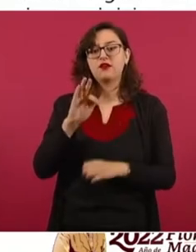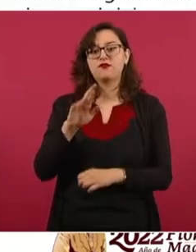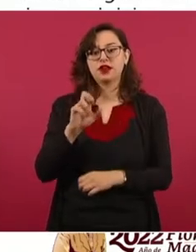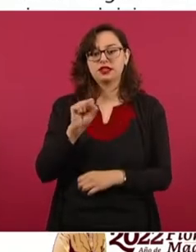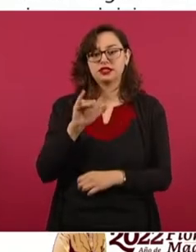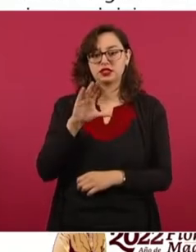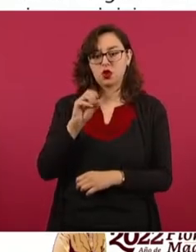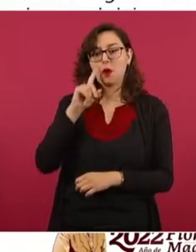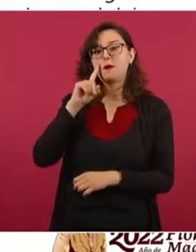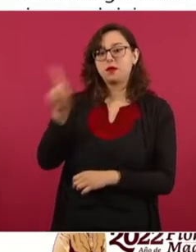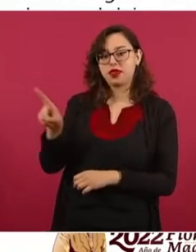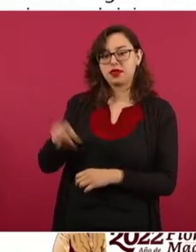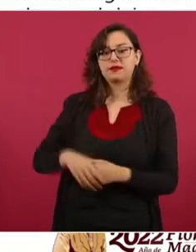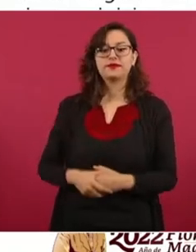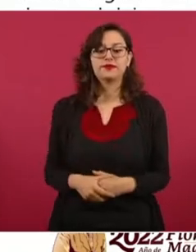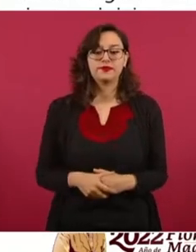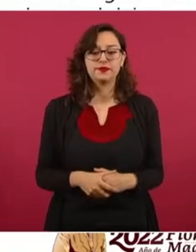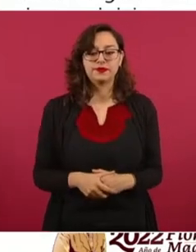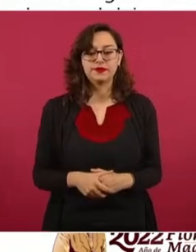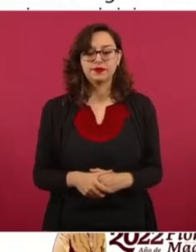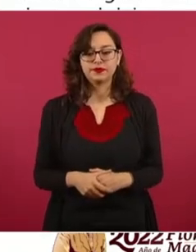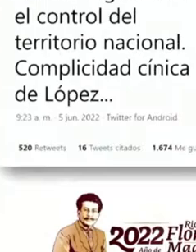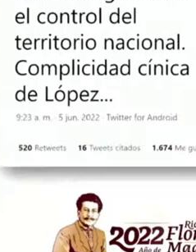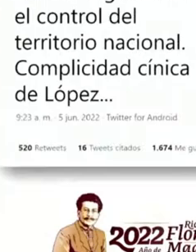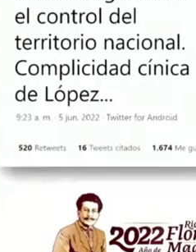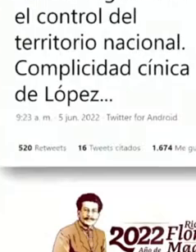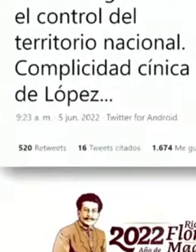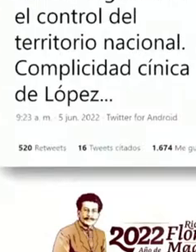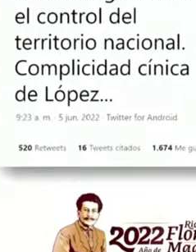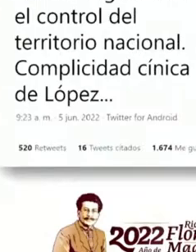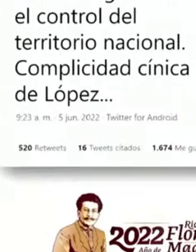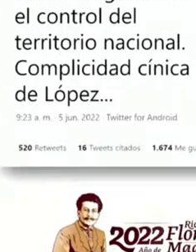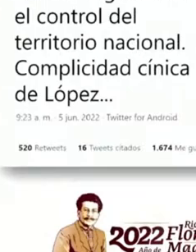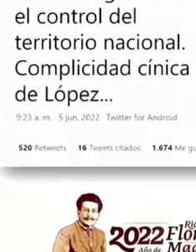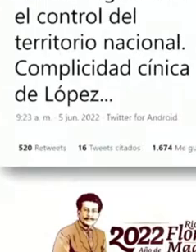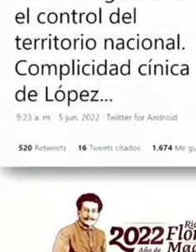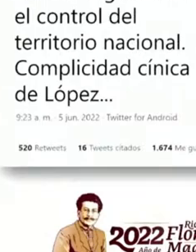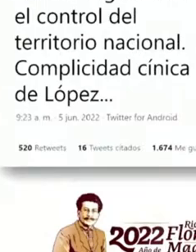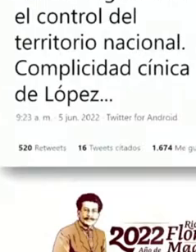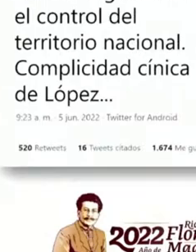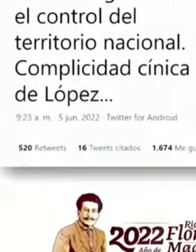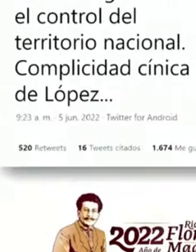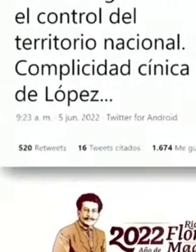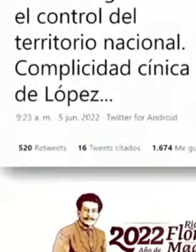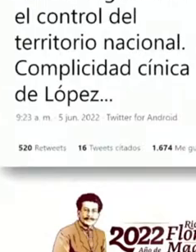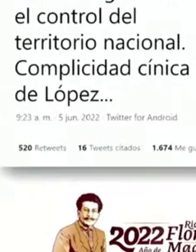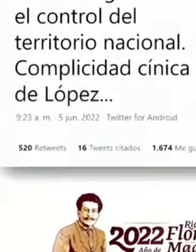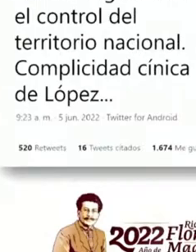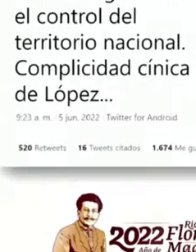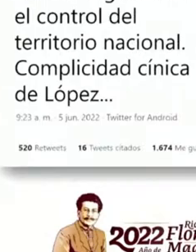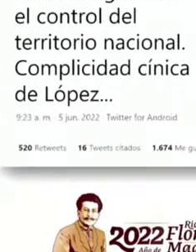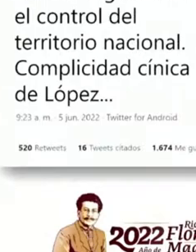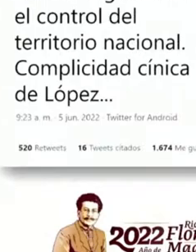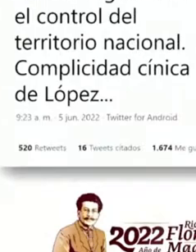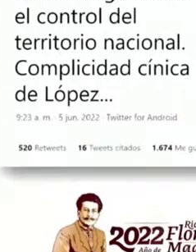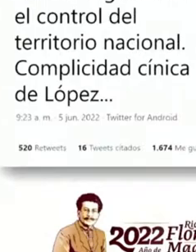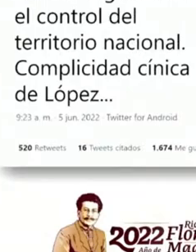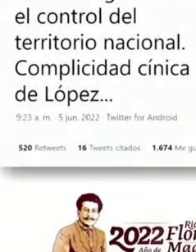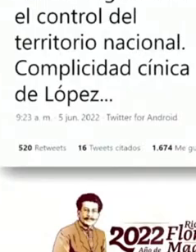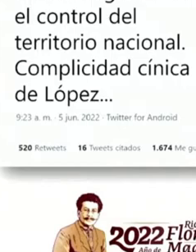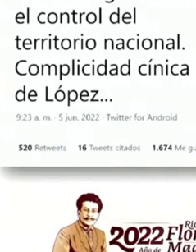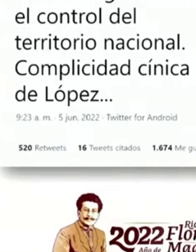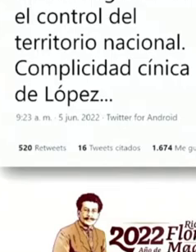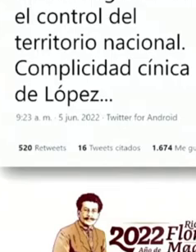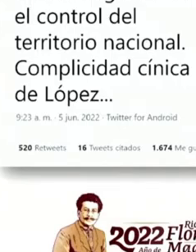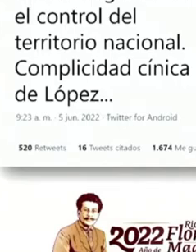Ochoa, quien acusó sin fundamento ni prueba que el cártel Sinaloa habría apoyado a